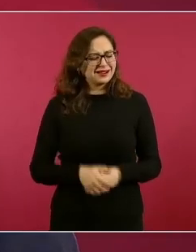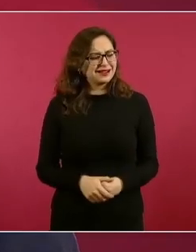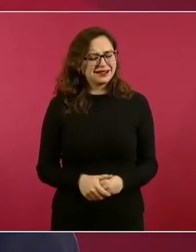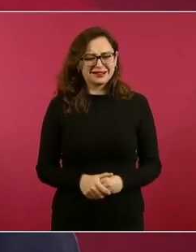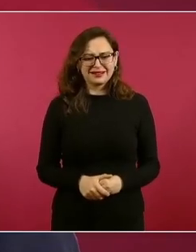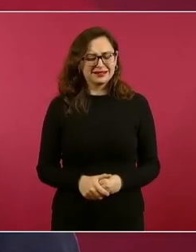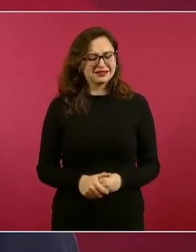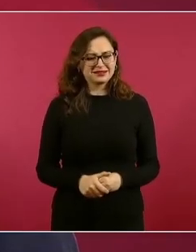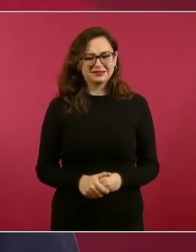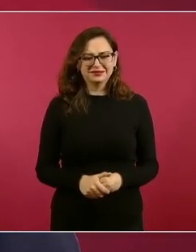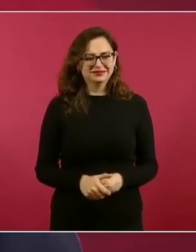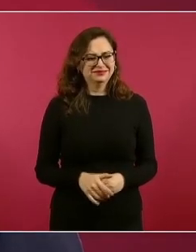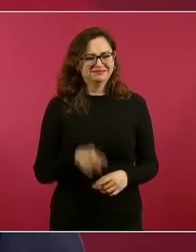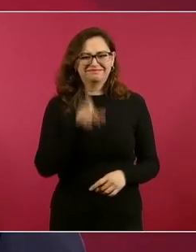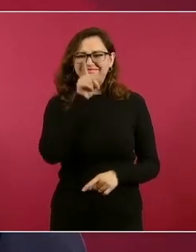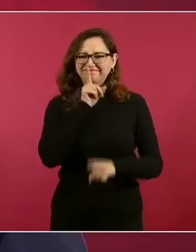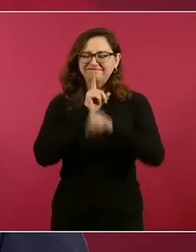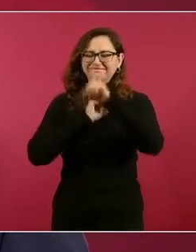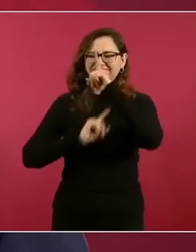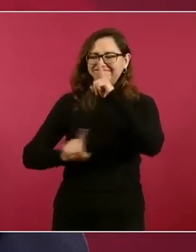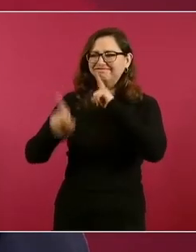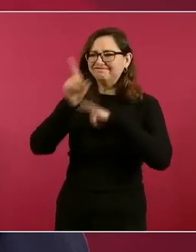calumniando